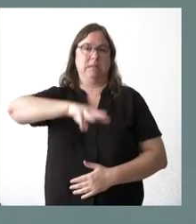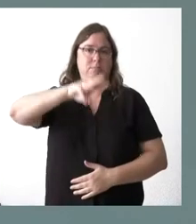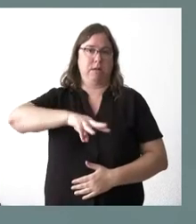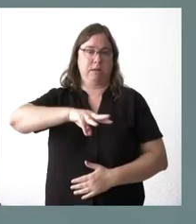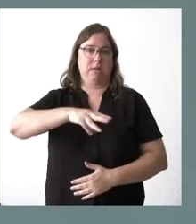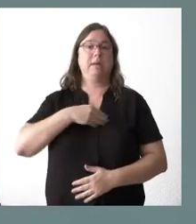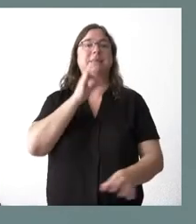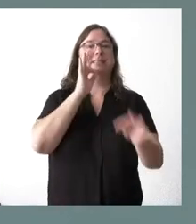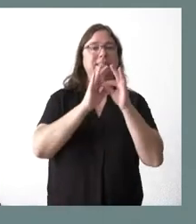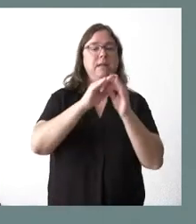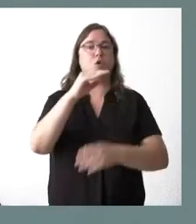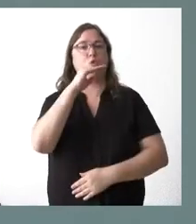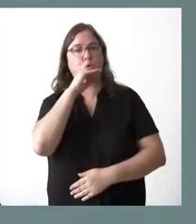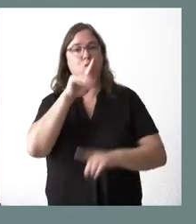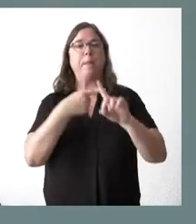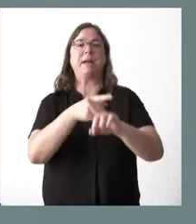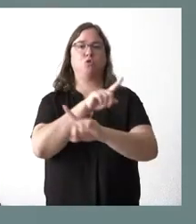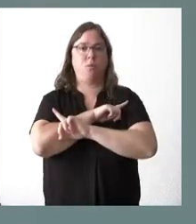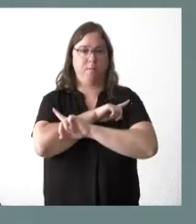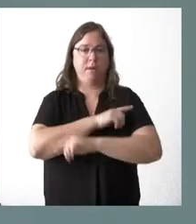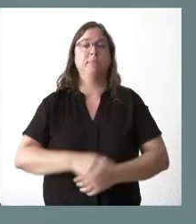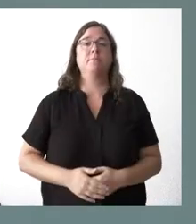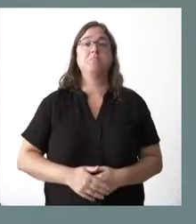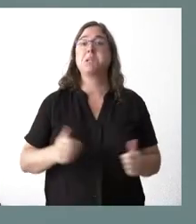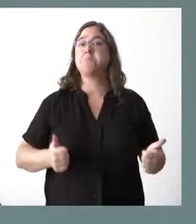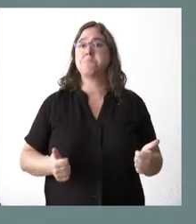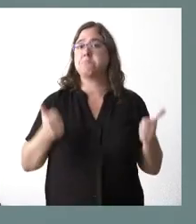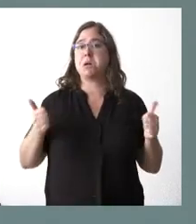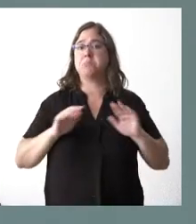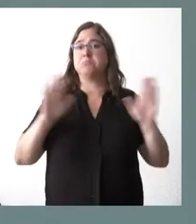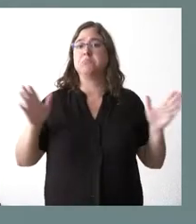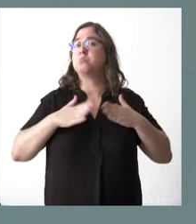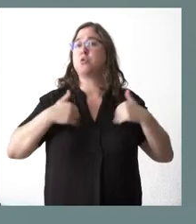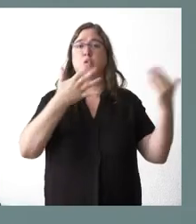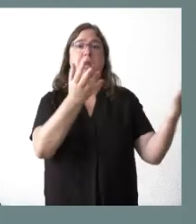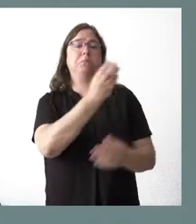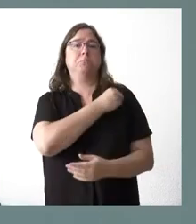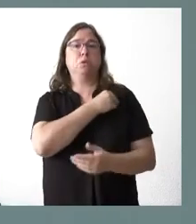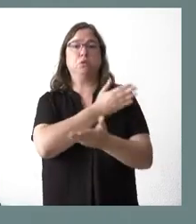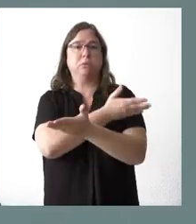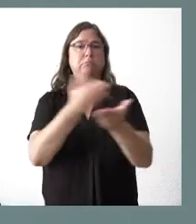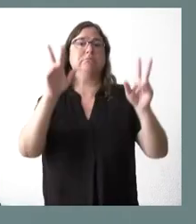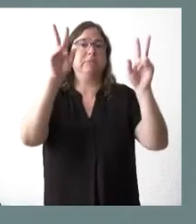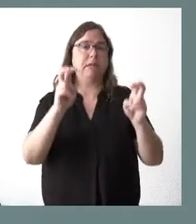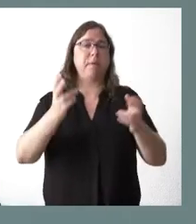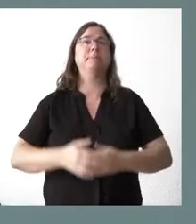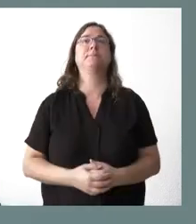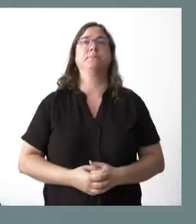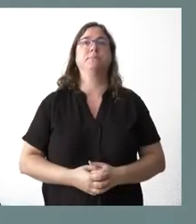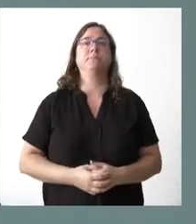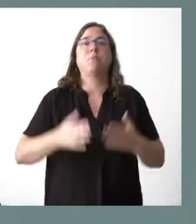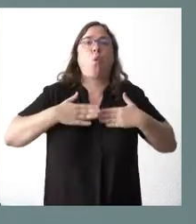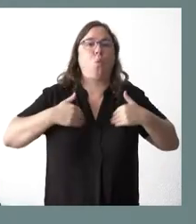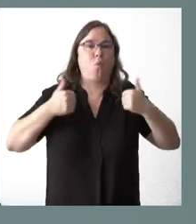meses de septiembre, octubre y noviembre. Y, sin más, pues estamos a la espera de cualquier pregunta que deseen formular sobre este tema, sobre